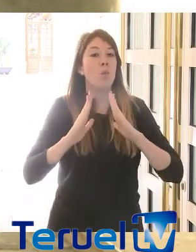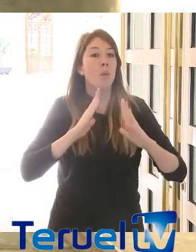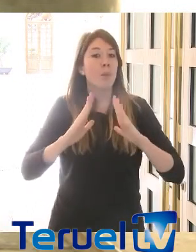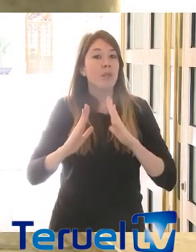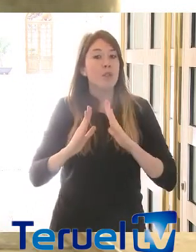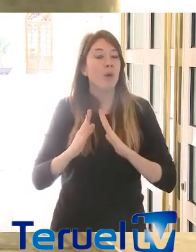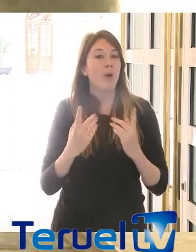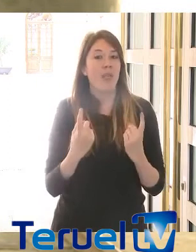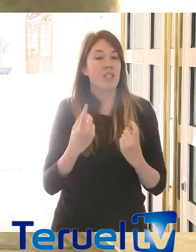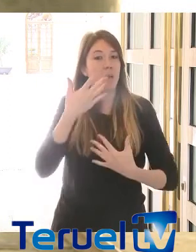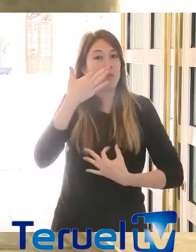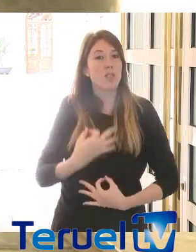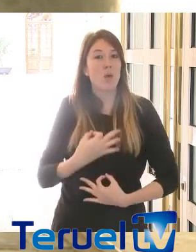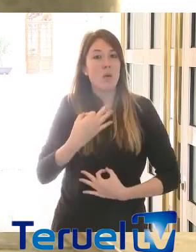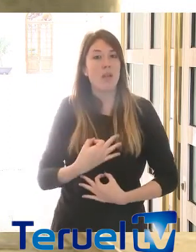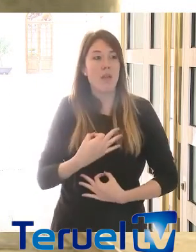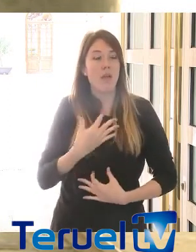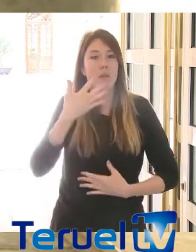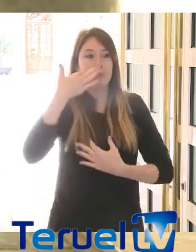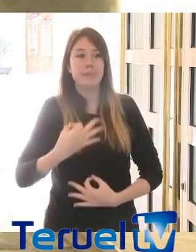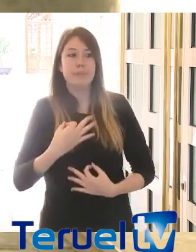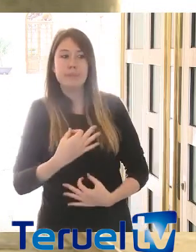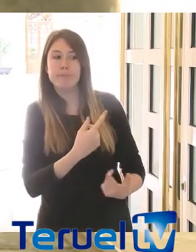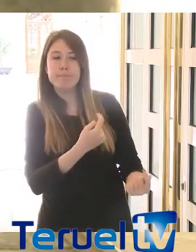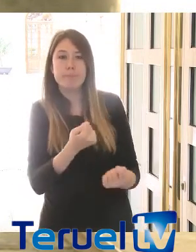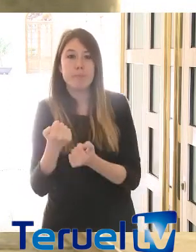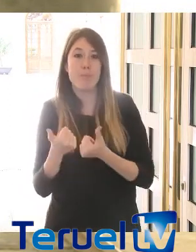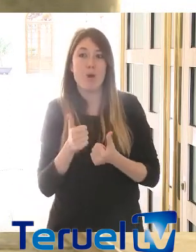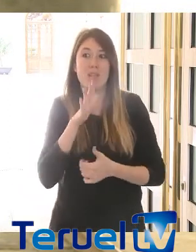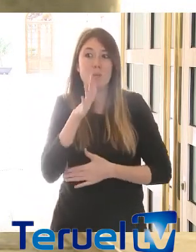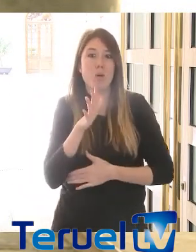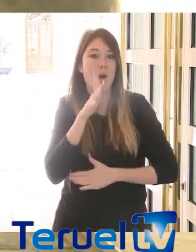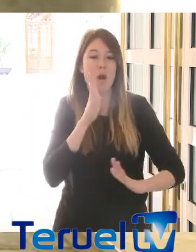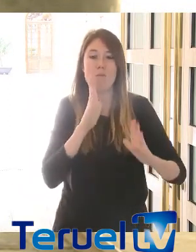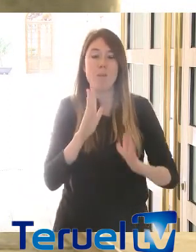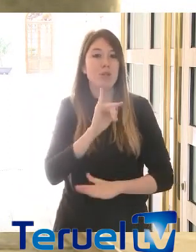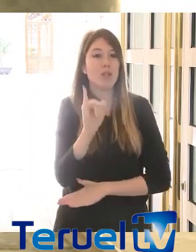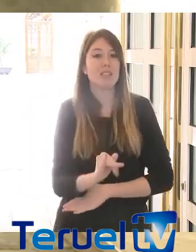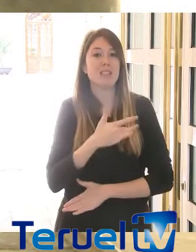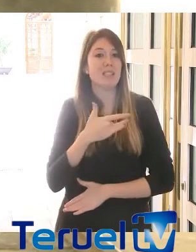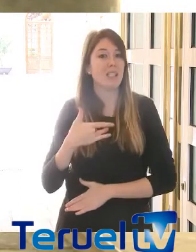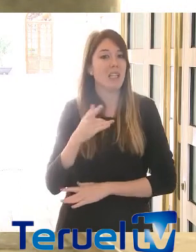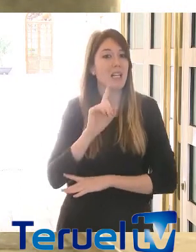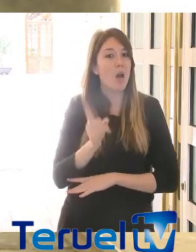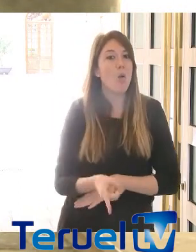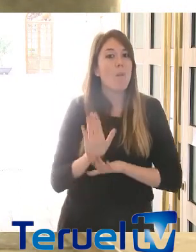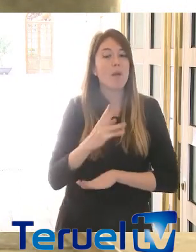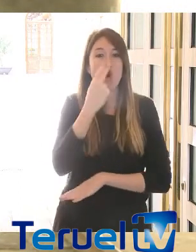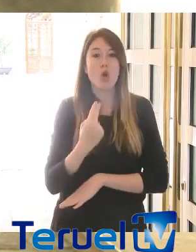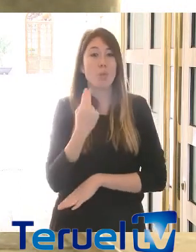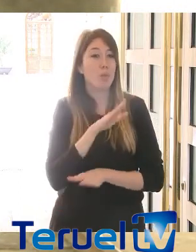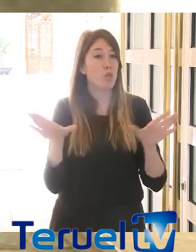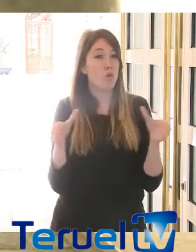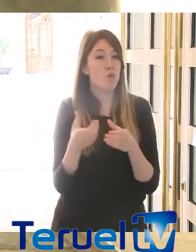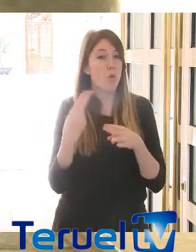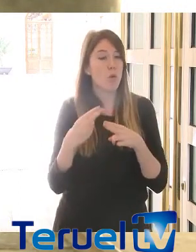seguridad hay pocas certezas es obvio estamos aún en un momento de crisis sanitaria pero en cualquier caso el compromiso de esta formación política